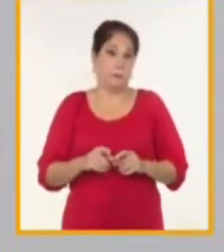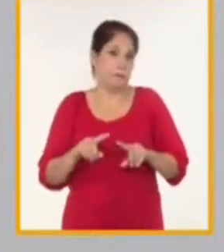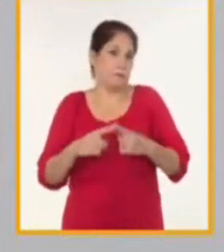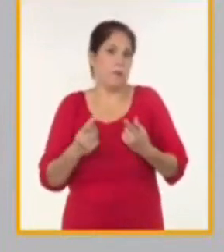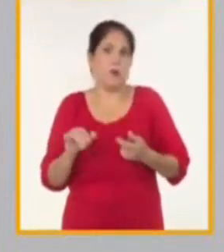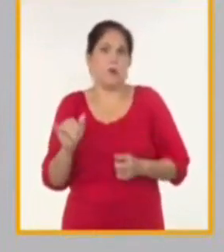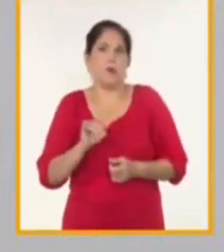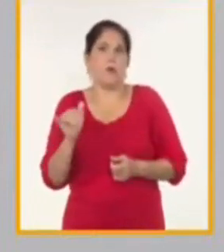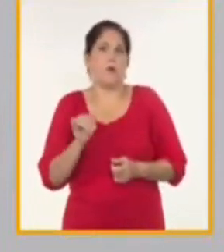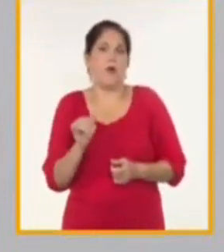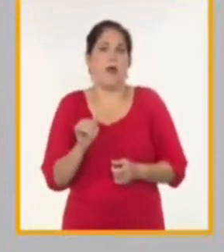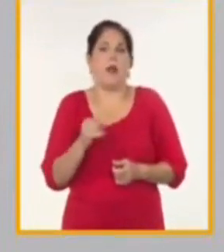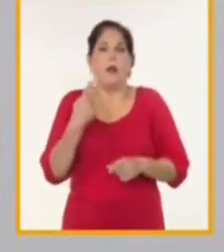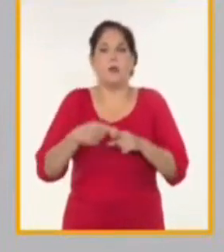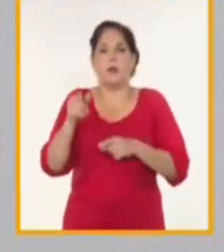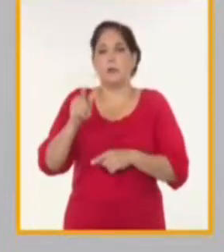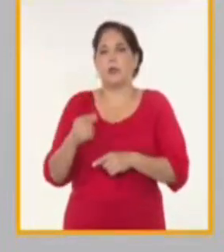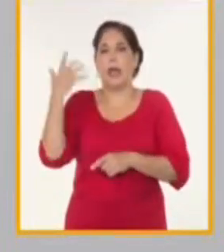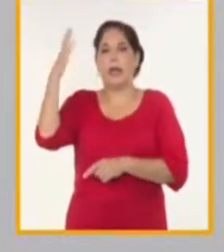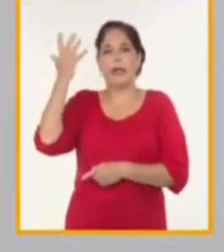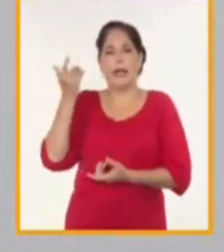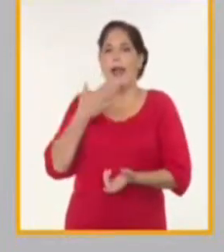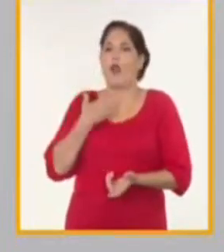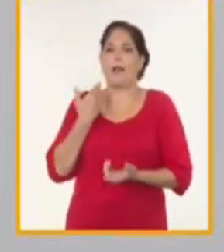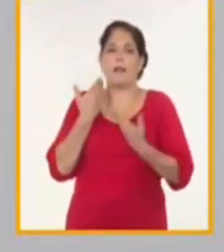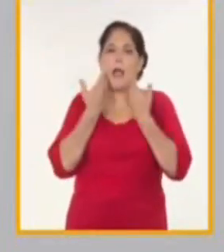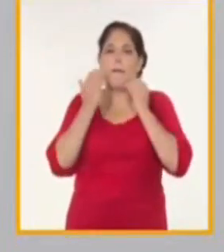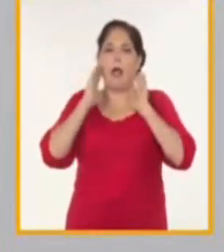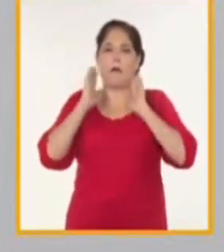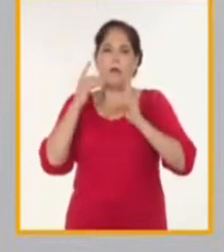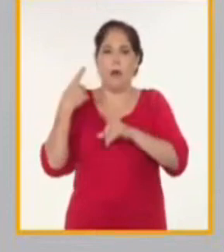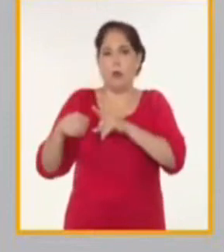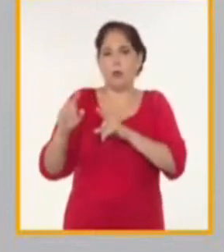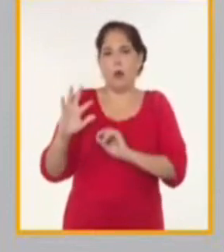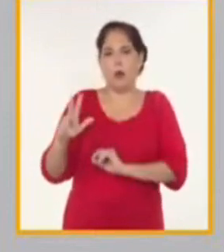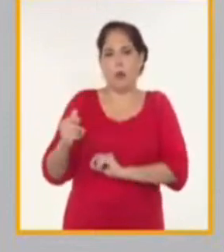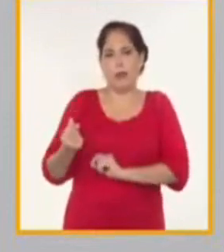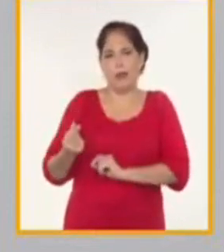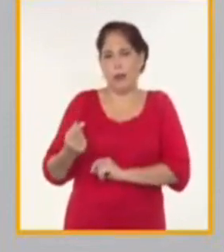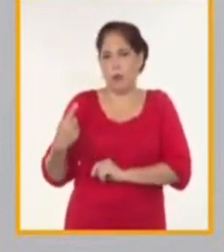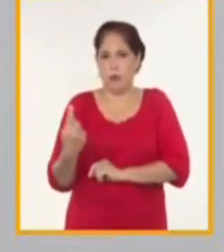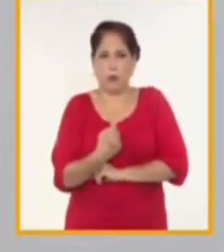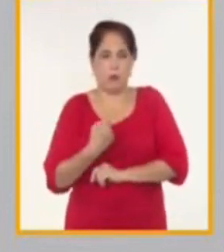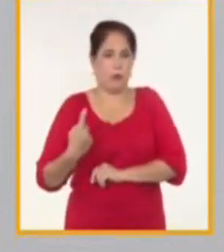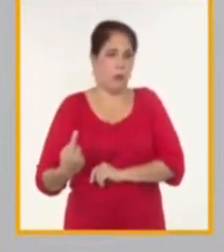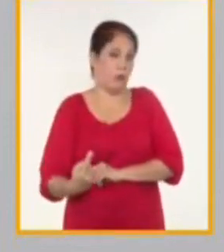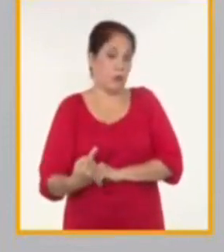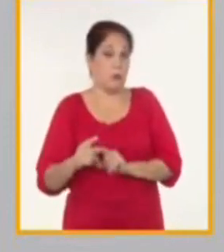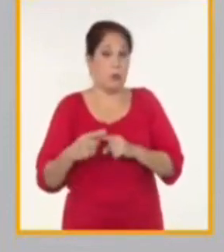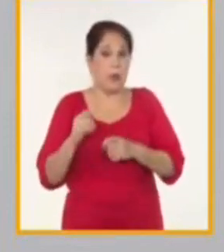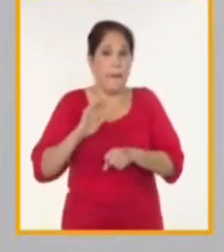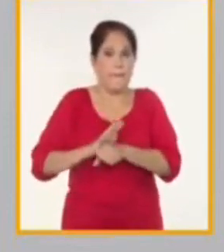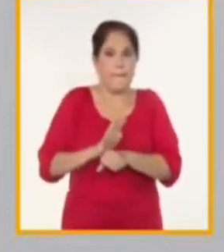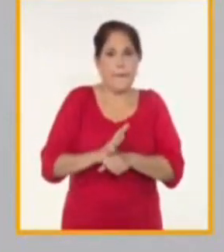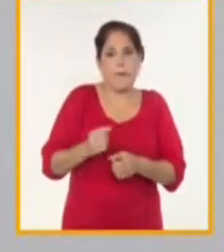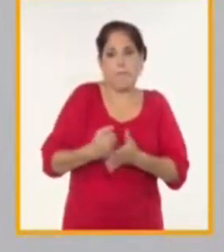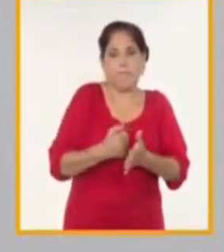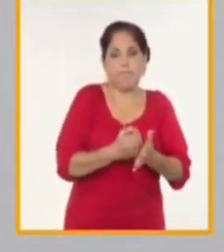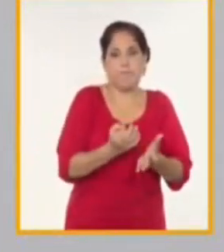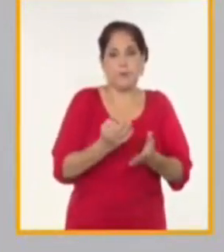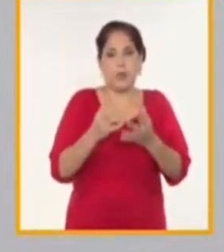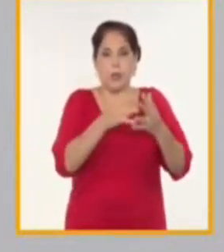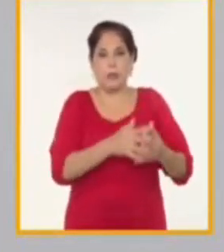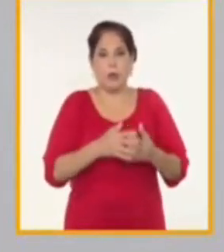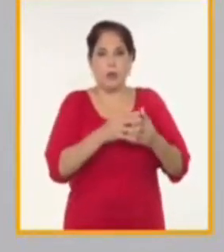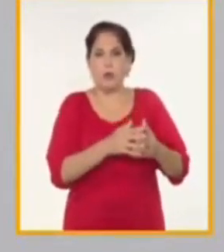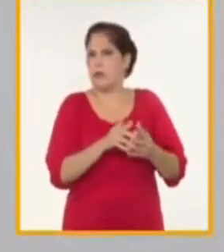la mafia y por el resto de las presiones que reciben desde el gobierno de